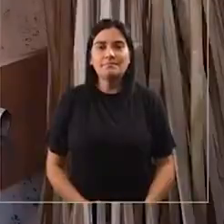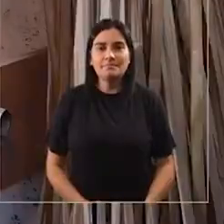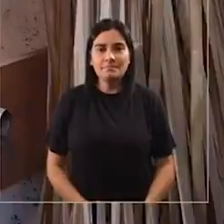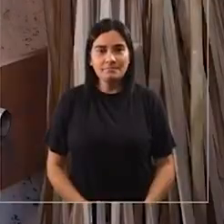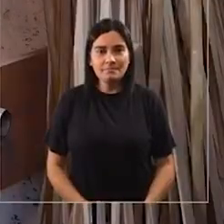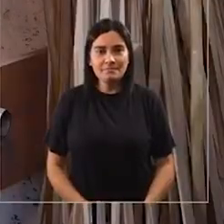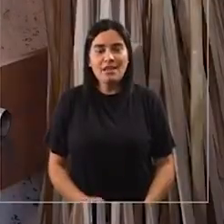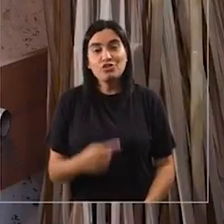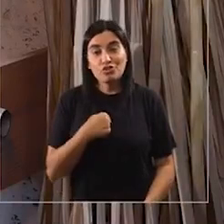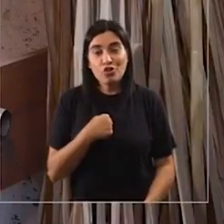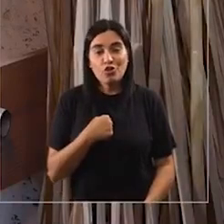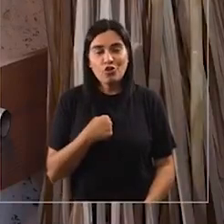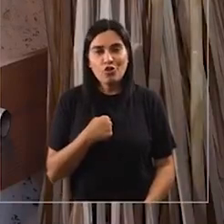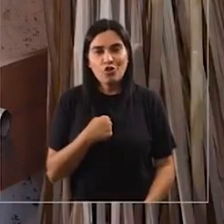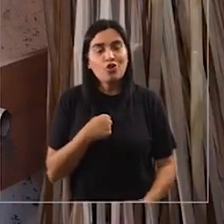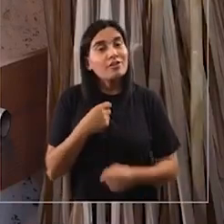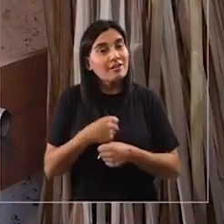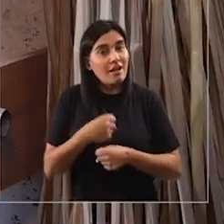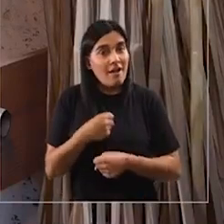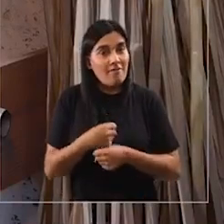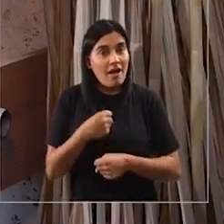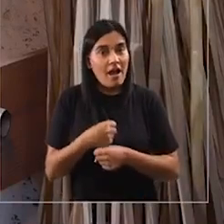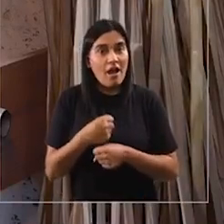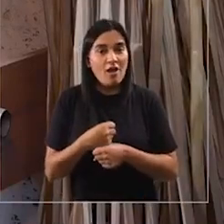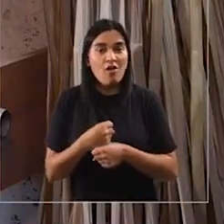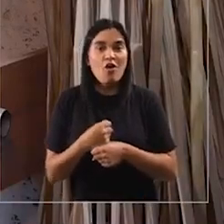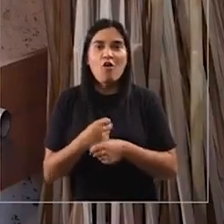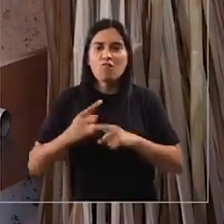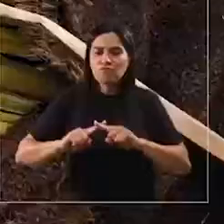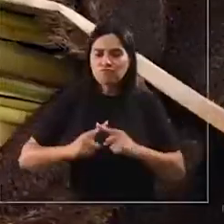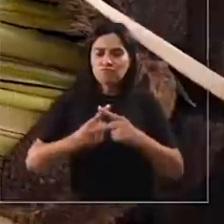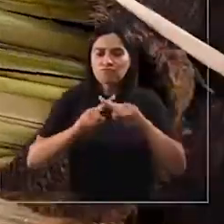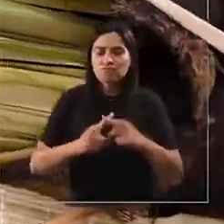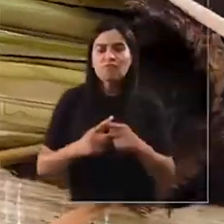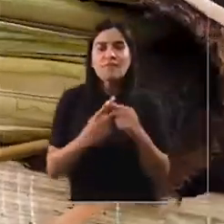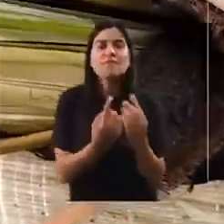Yo trabajo con Totora, con fibra vegetal.